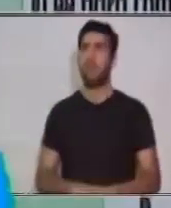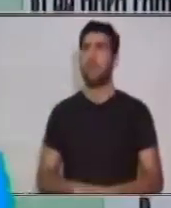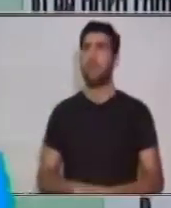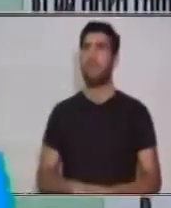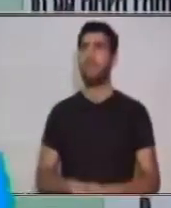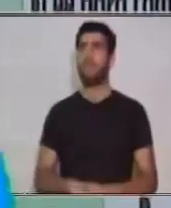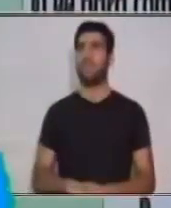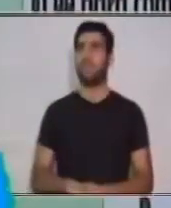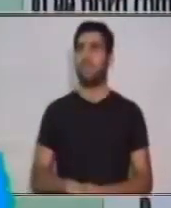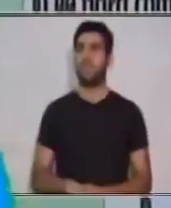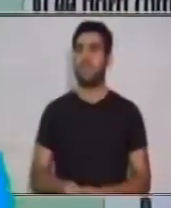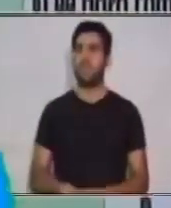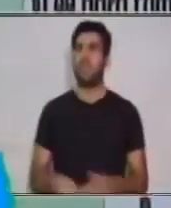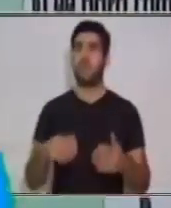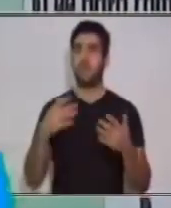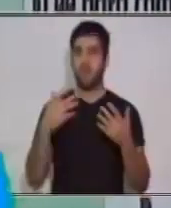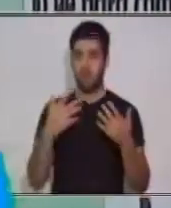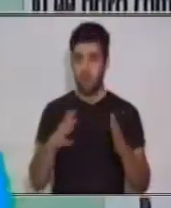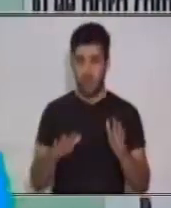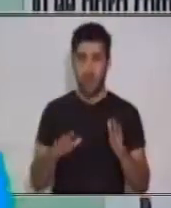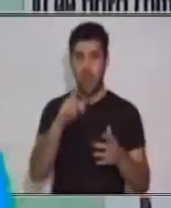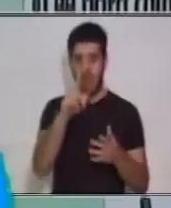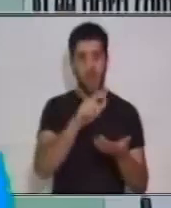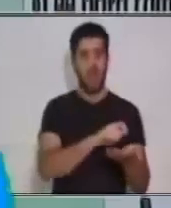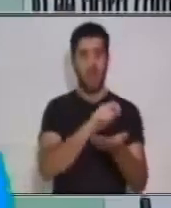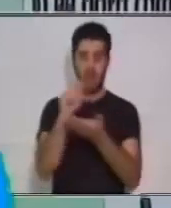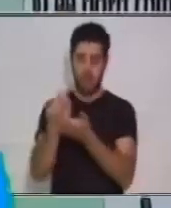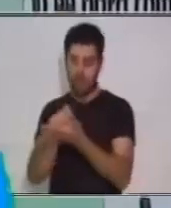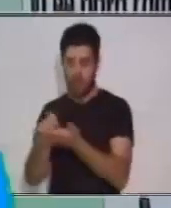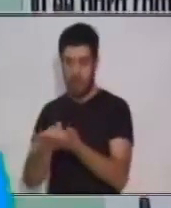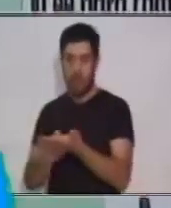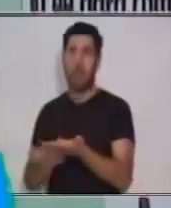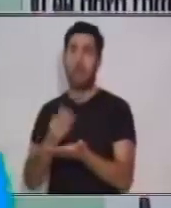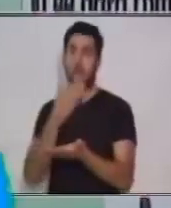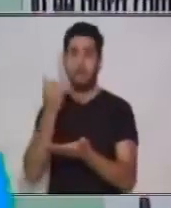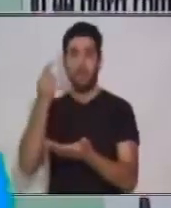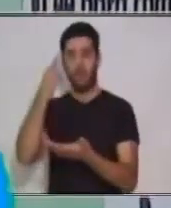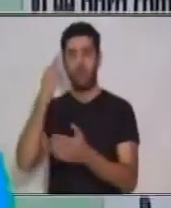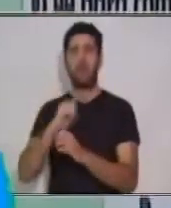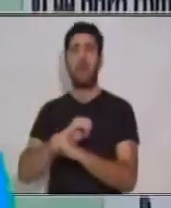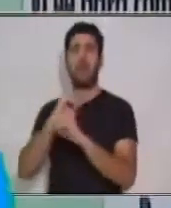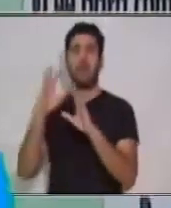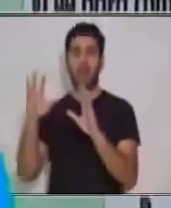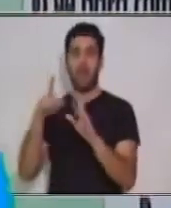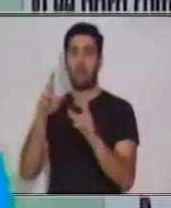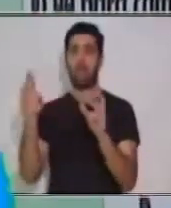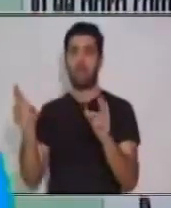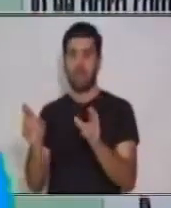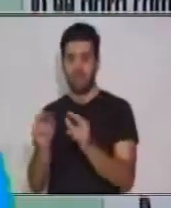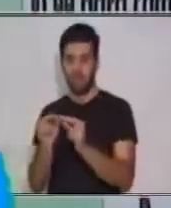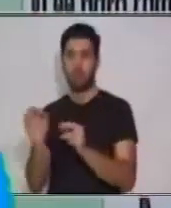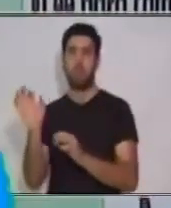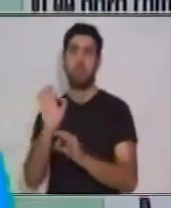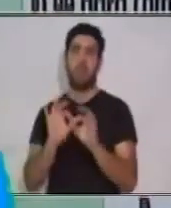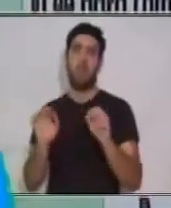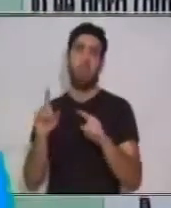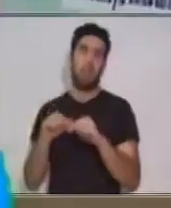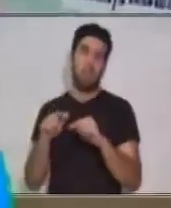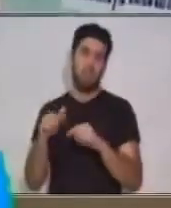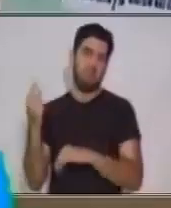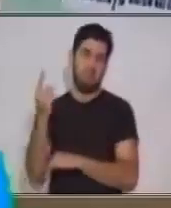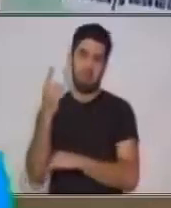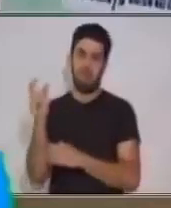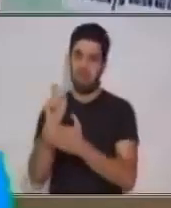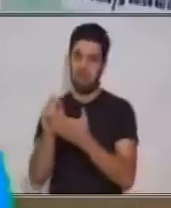anotando. Y posteriormente con ese borrador que ya tienen pueden elaborar un resumen, un ensayo o algún texto importante.